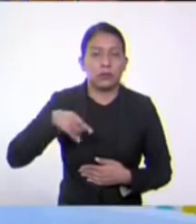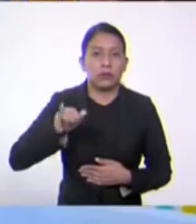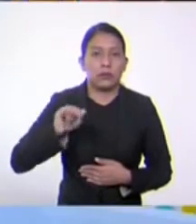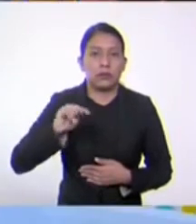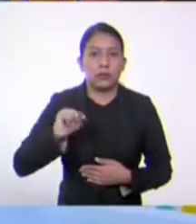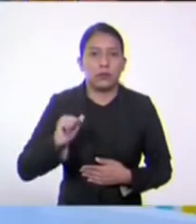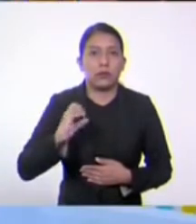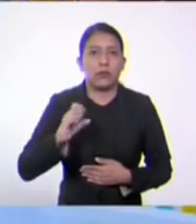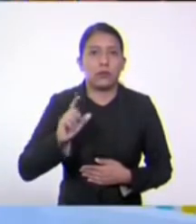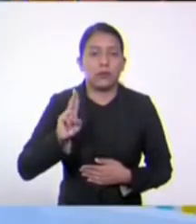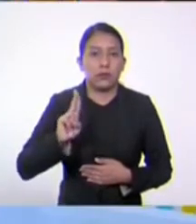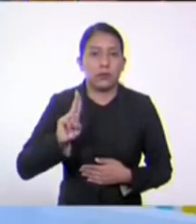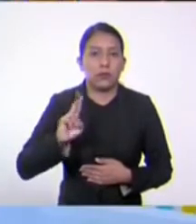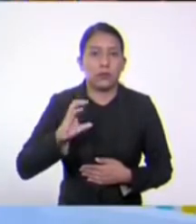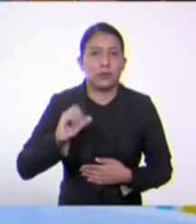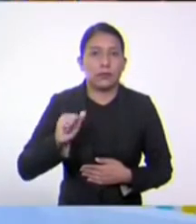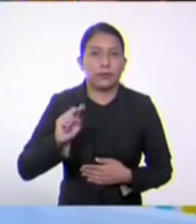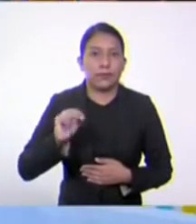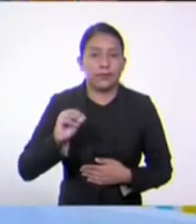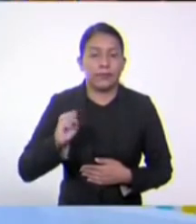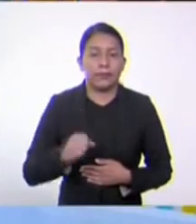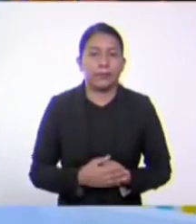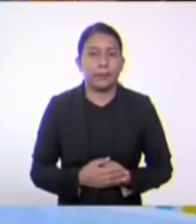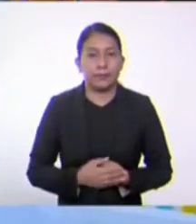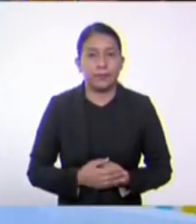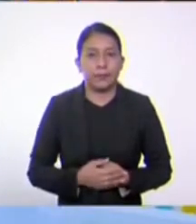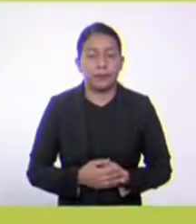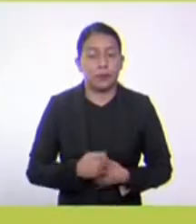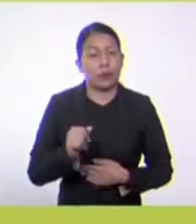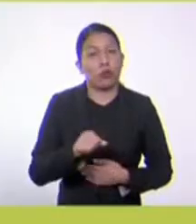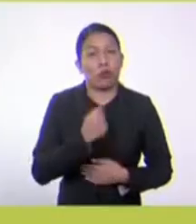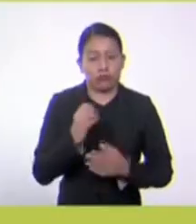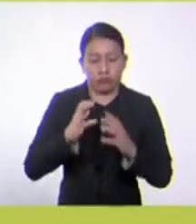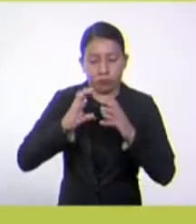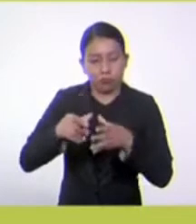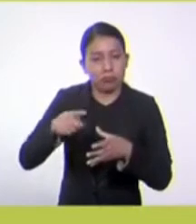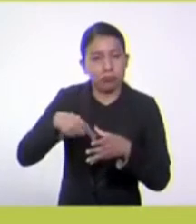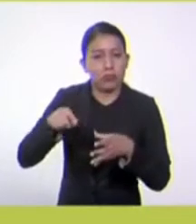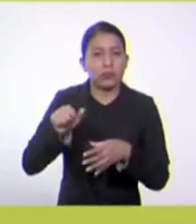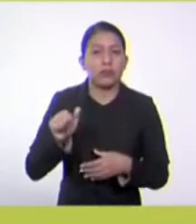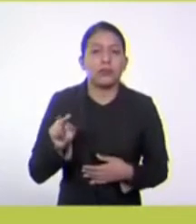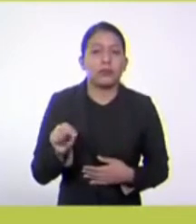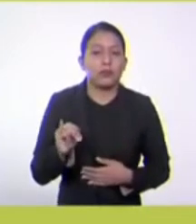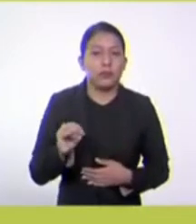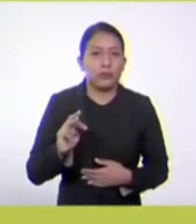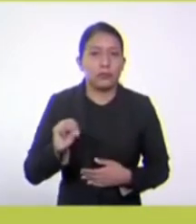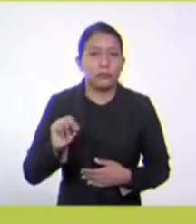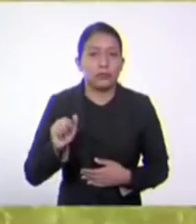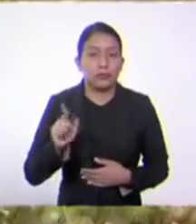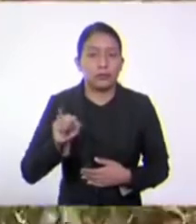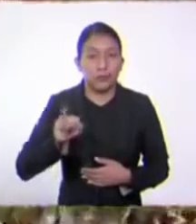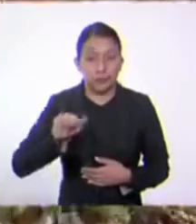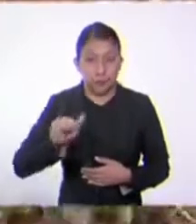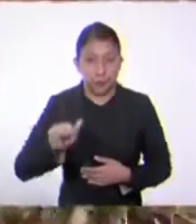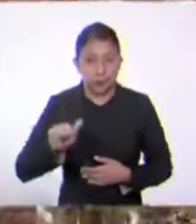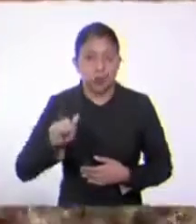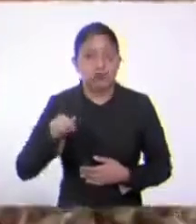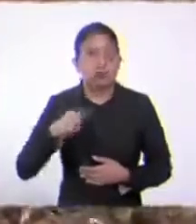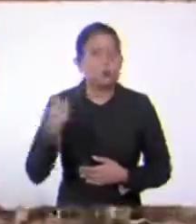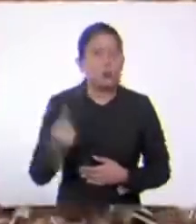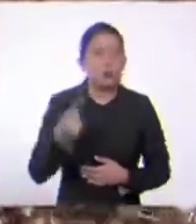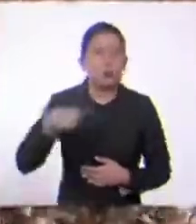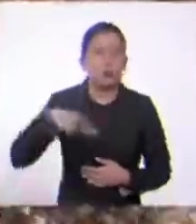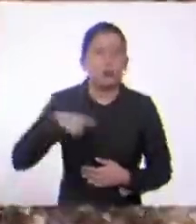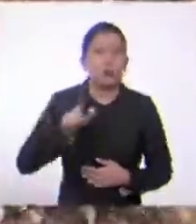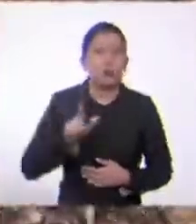Además, tenemos el reino animalia. El reino animalia es estrictamente pluricelular,